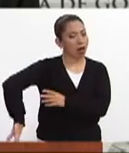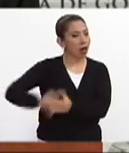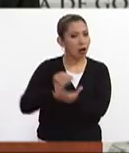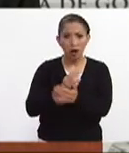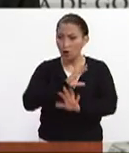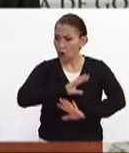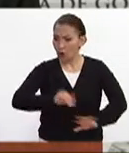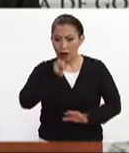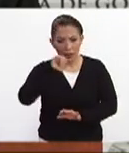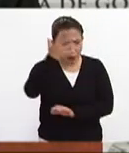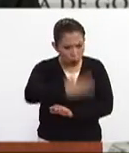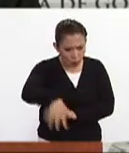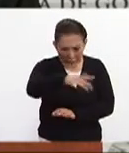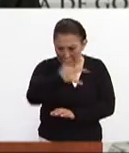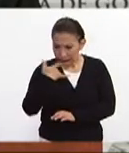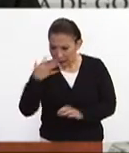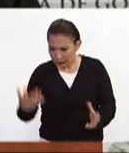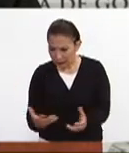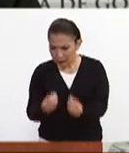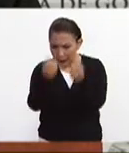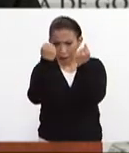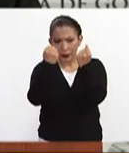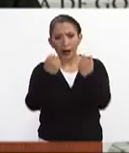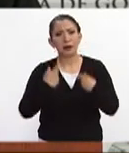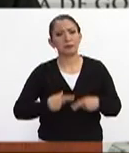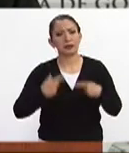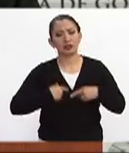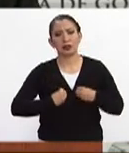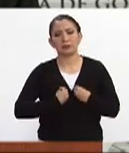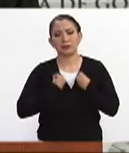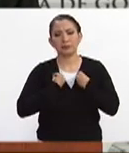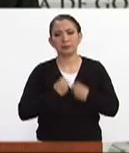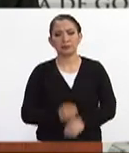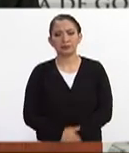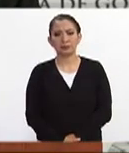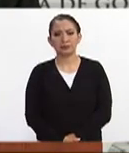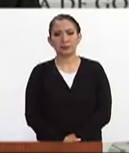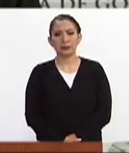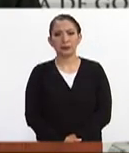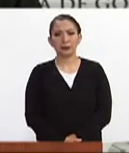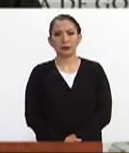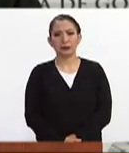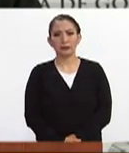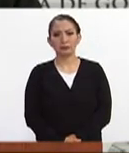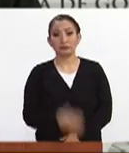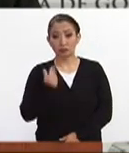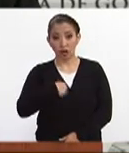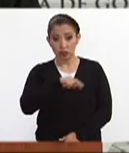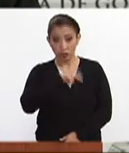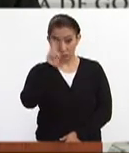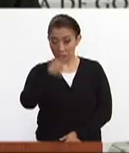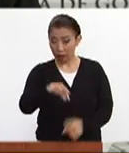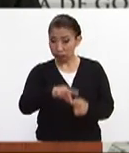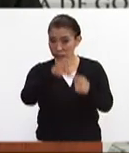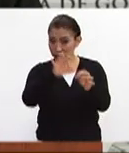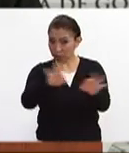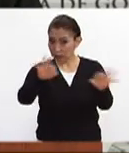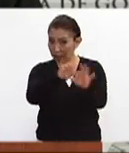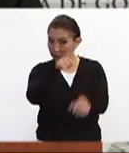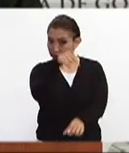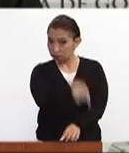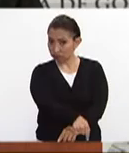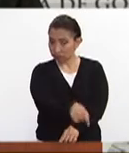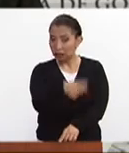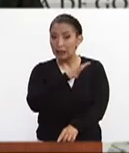dejará de buscar y tratar de rescatar a los sobrevivientes. Y somos enfáticos en